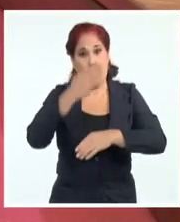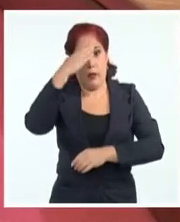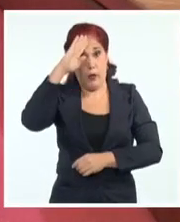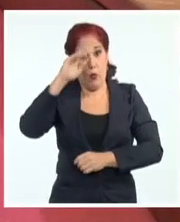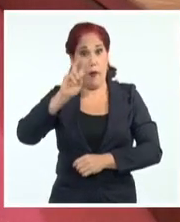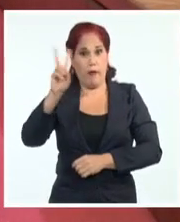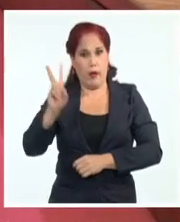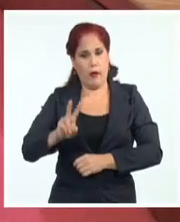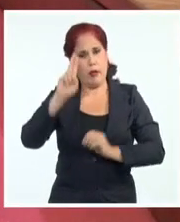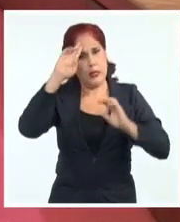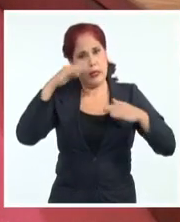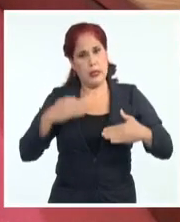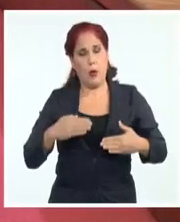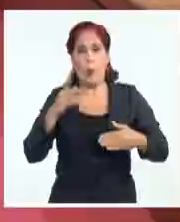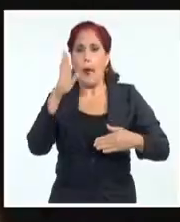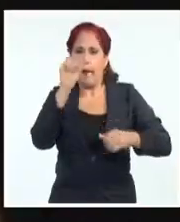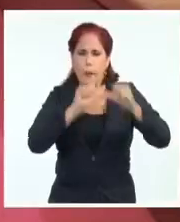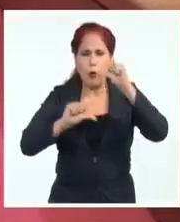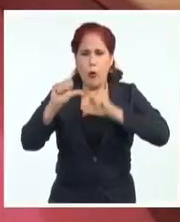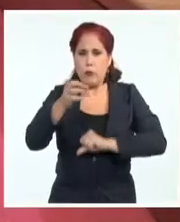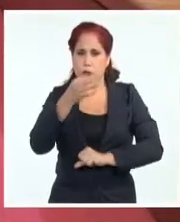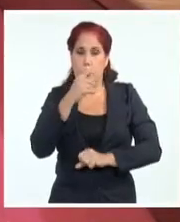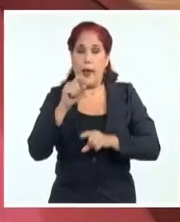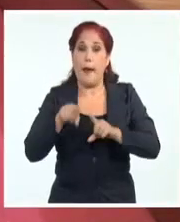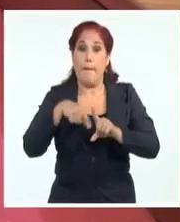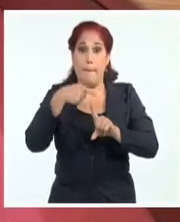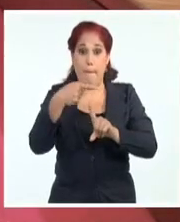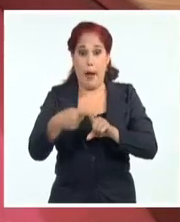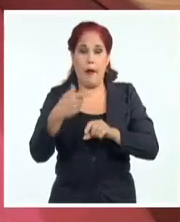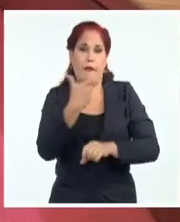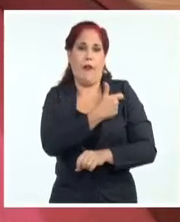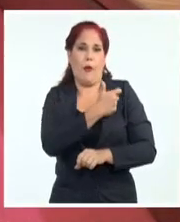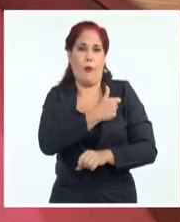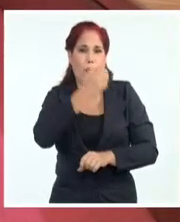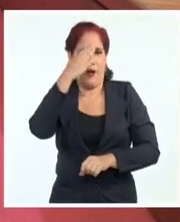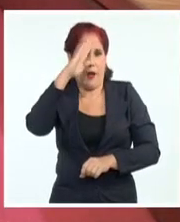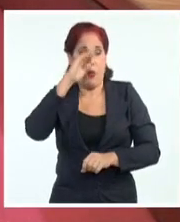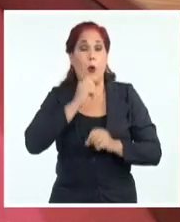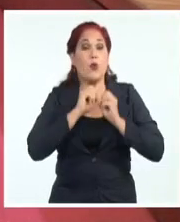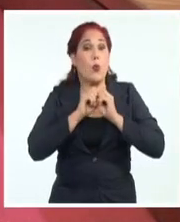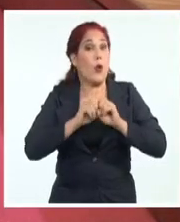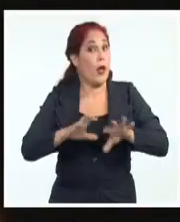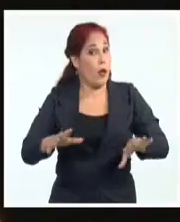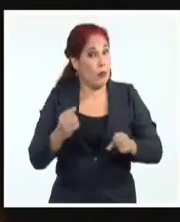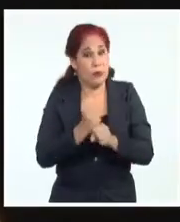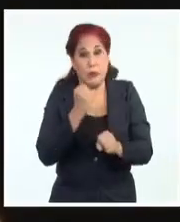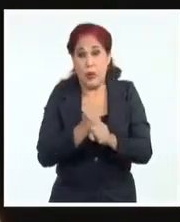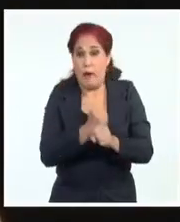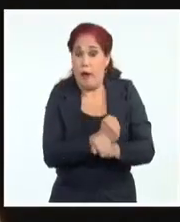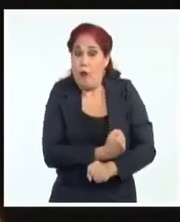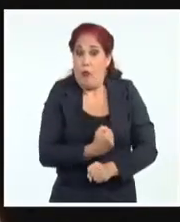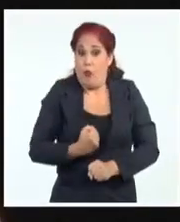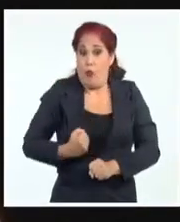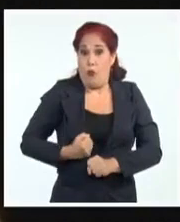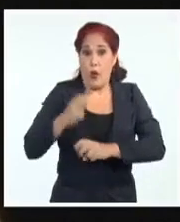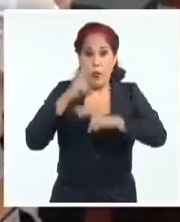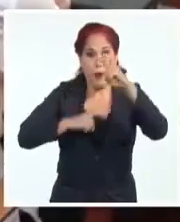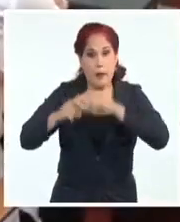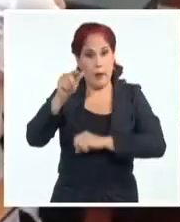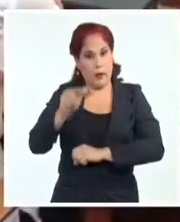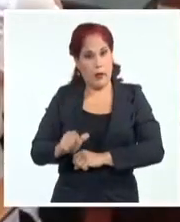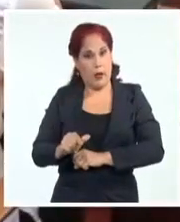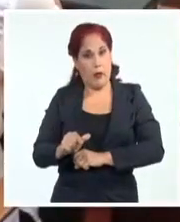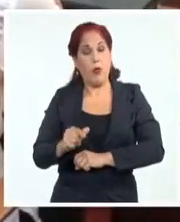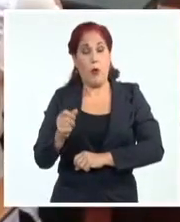sectores de la salud y la biotecnología, incluidas las vacunas cubanas, ejemplo innegable de la vocación humanista de ambas